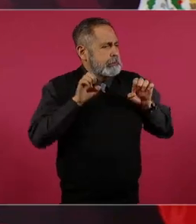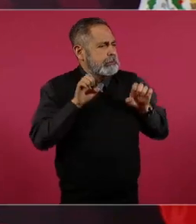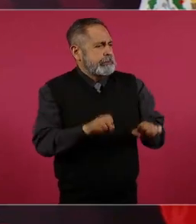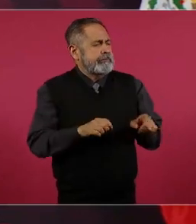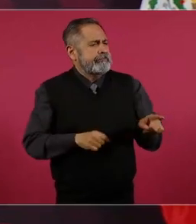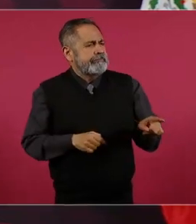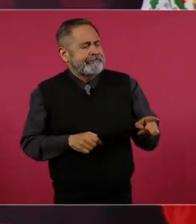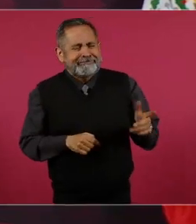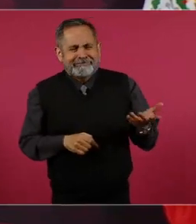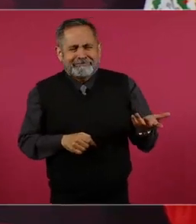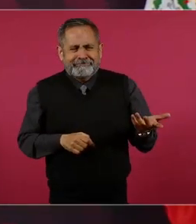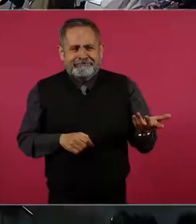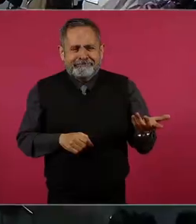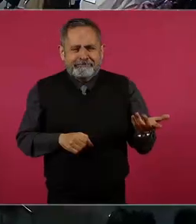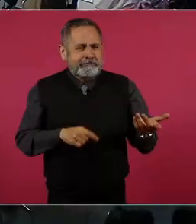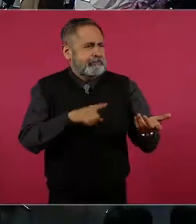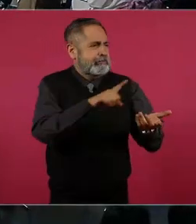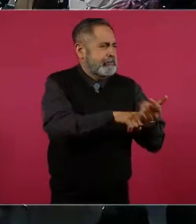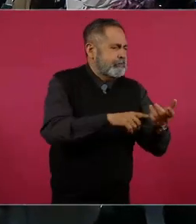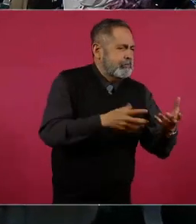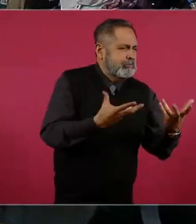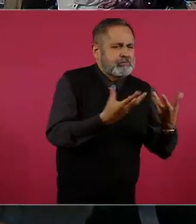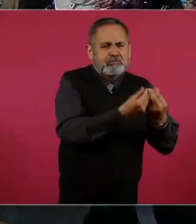a tomar